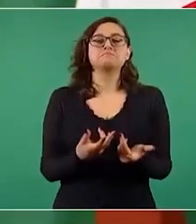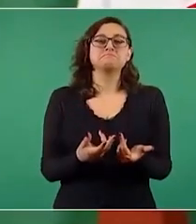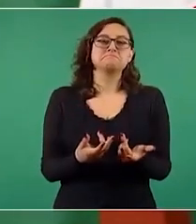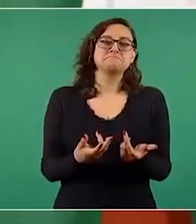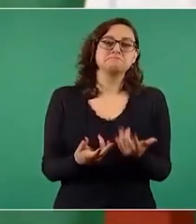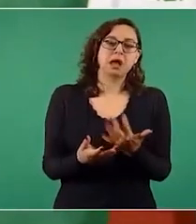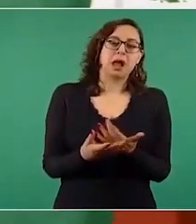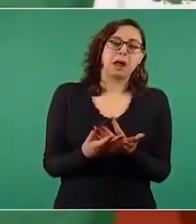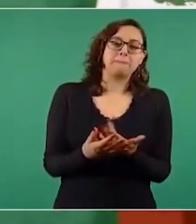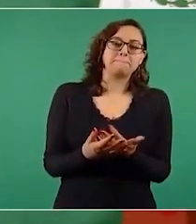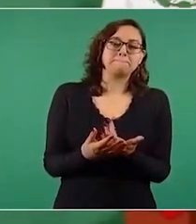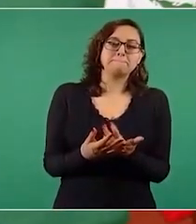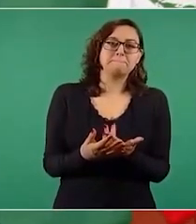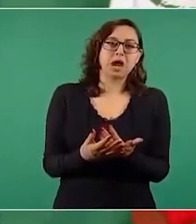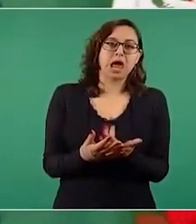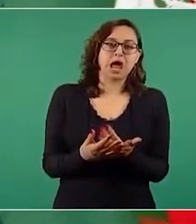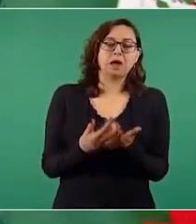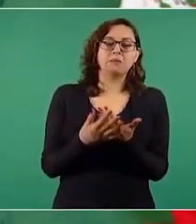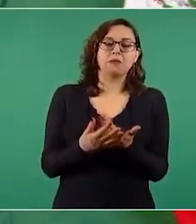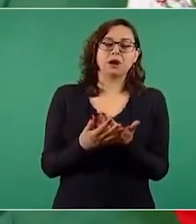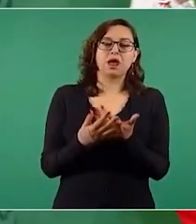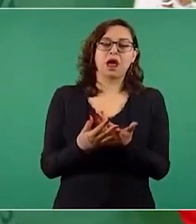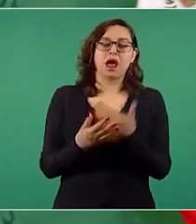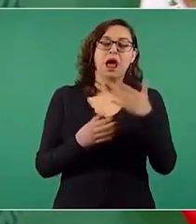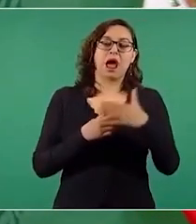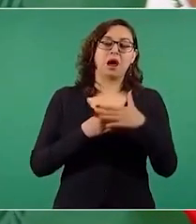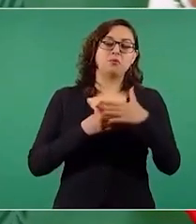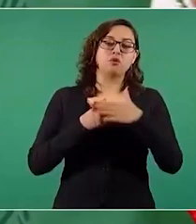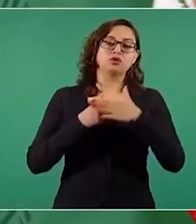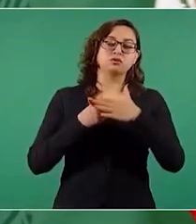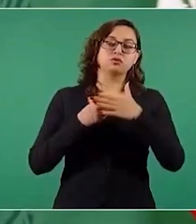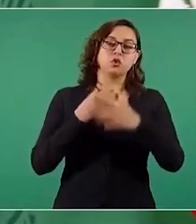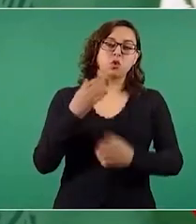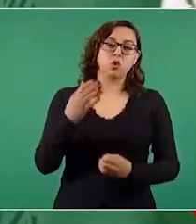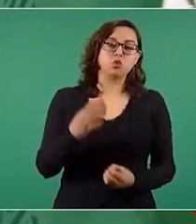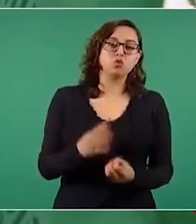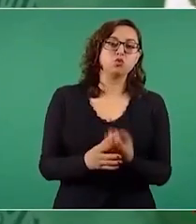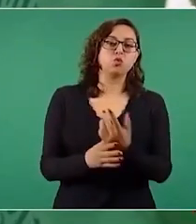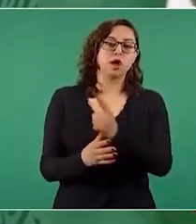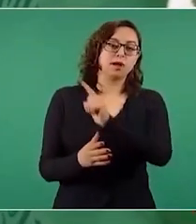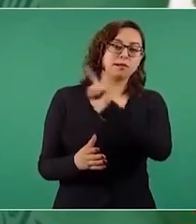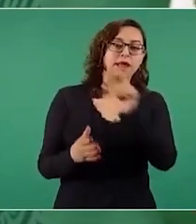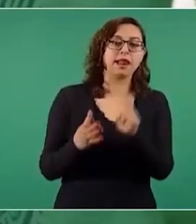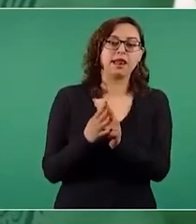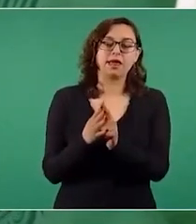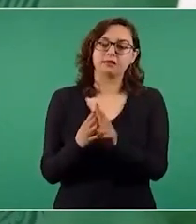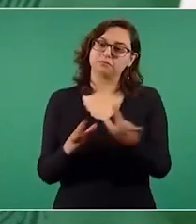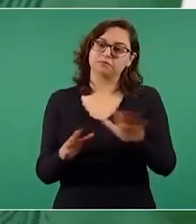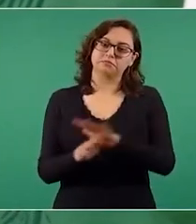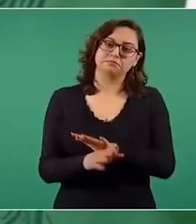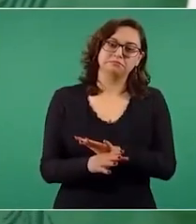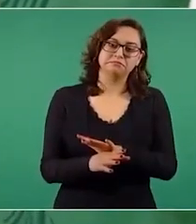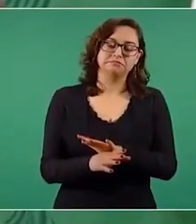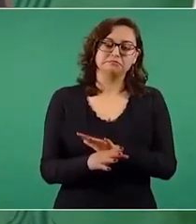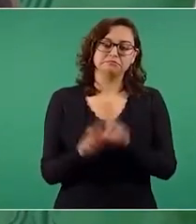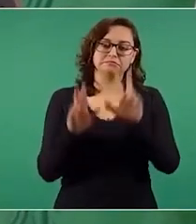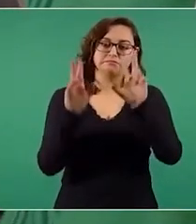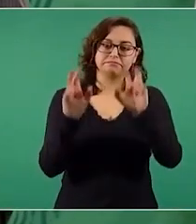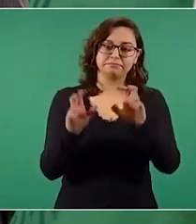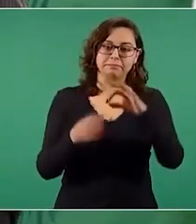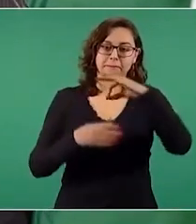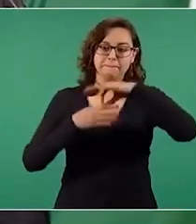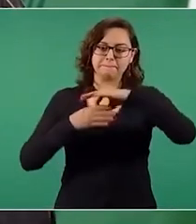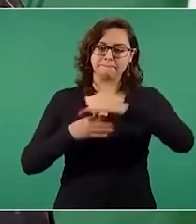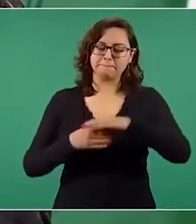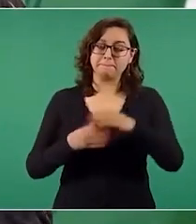la nueva iniciativa de ley de reforma electoral, sino le